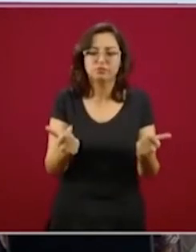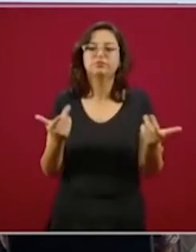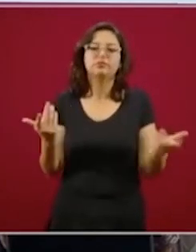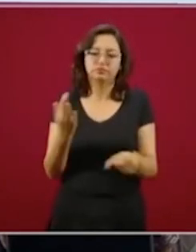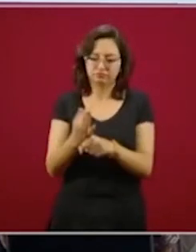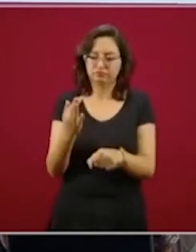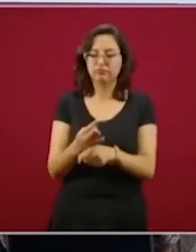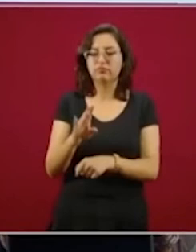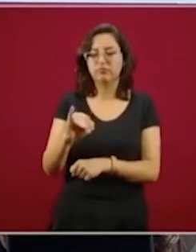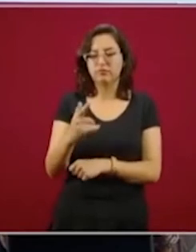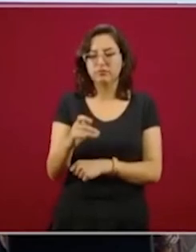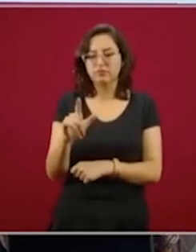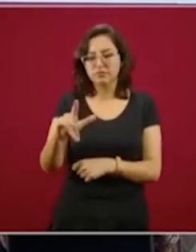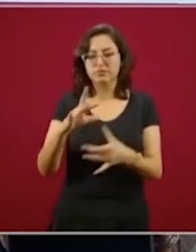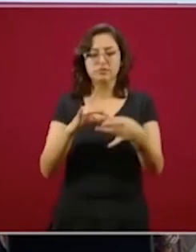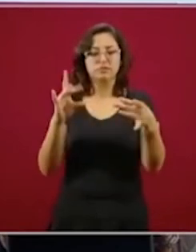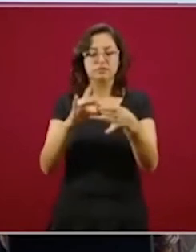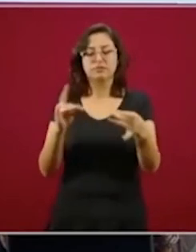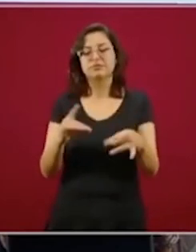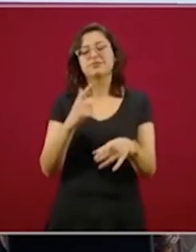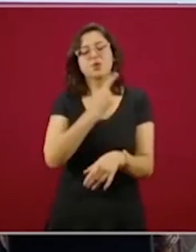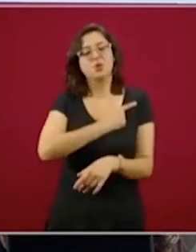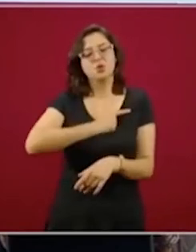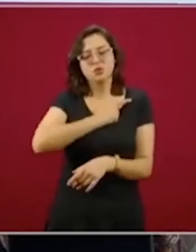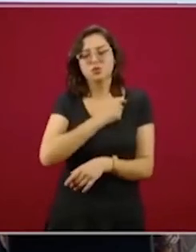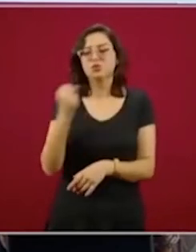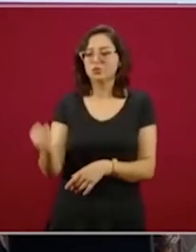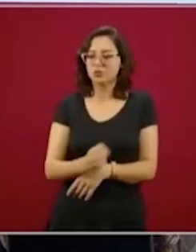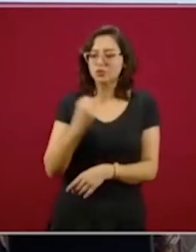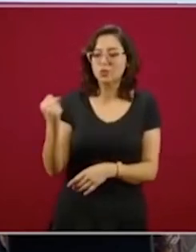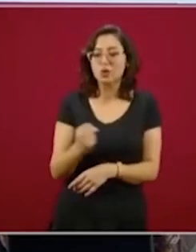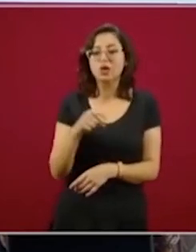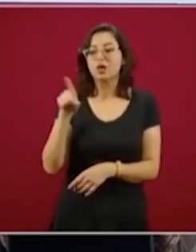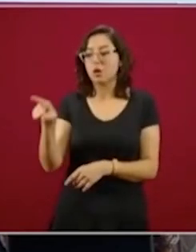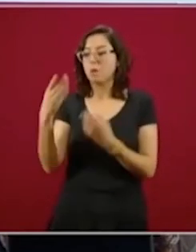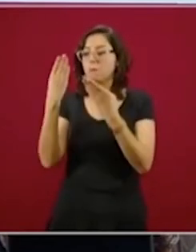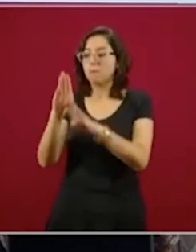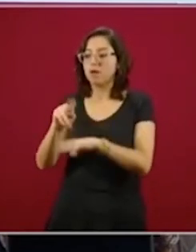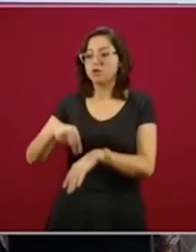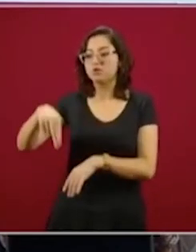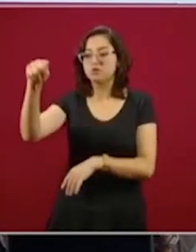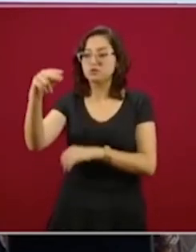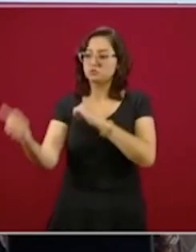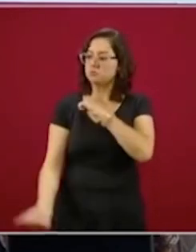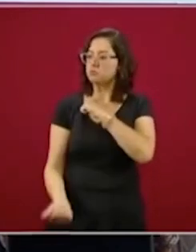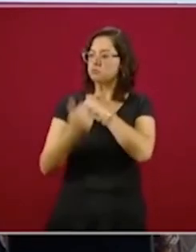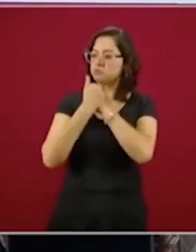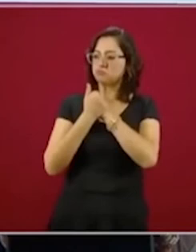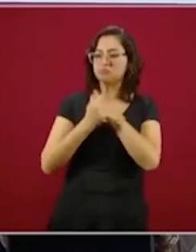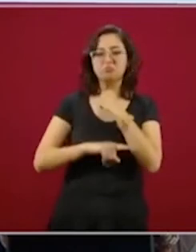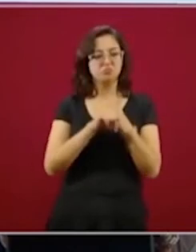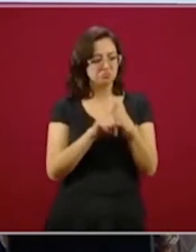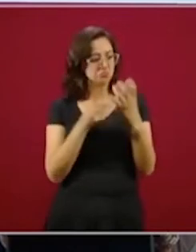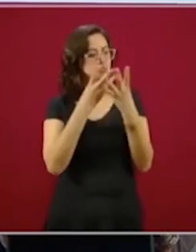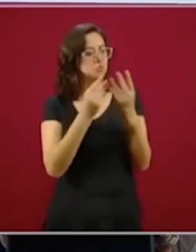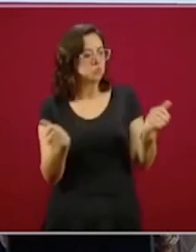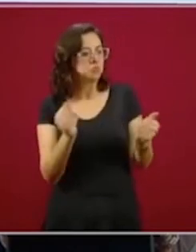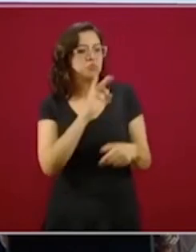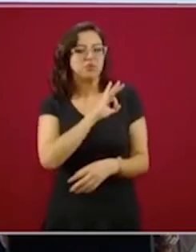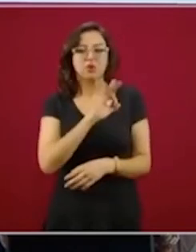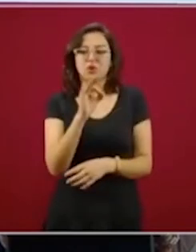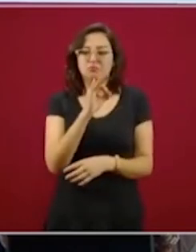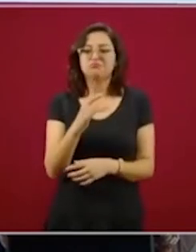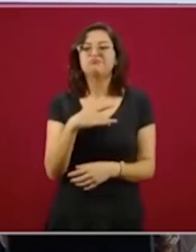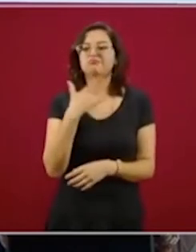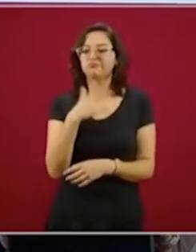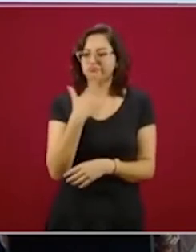Afortunadamente, en la parte de Banorte nos buscaron para ofrecernos una solución y creemos que esa solución